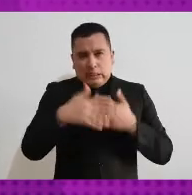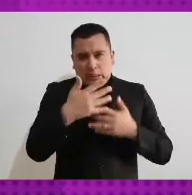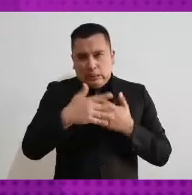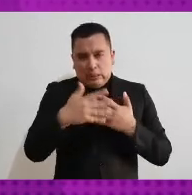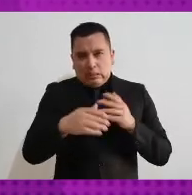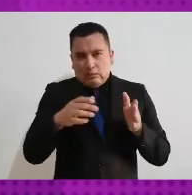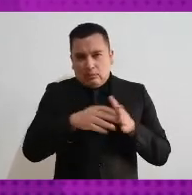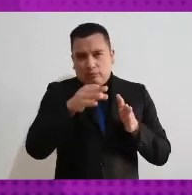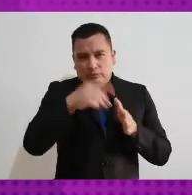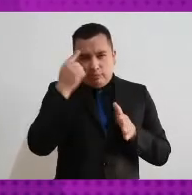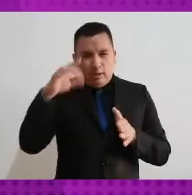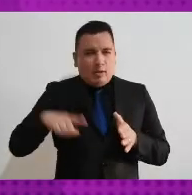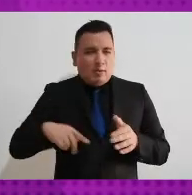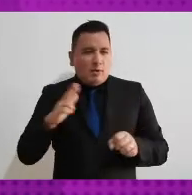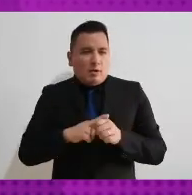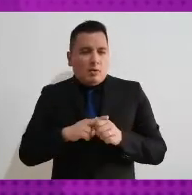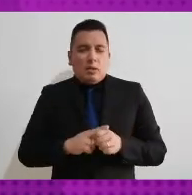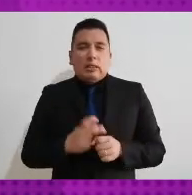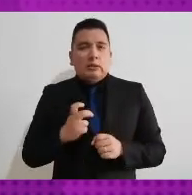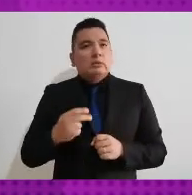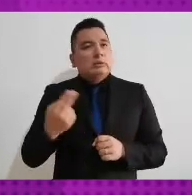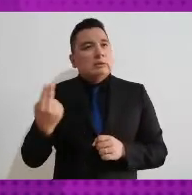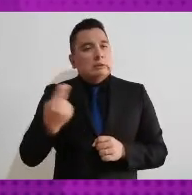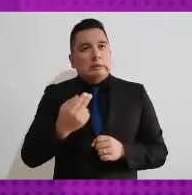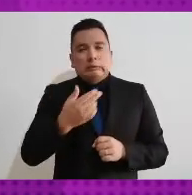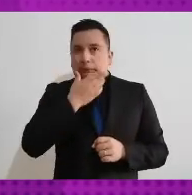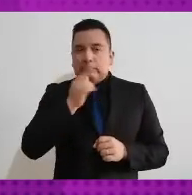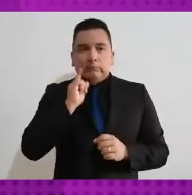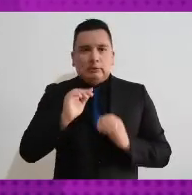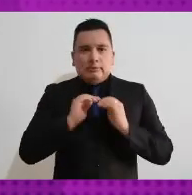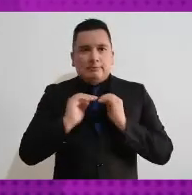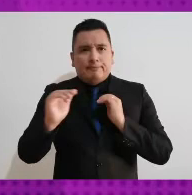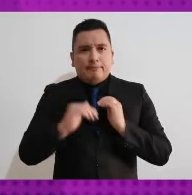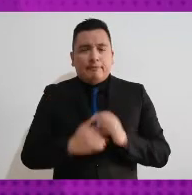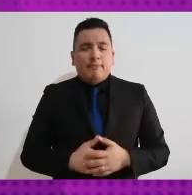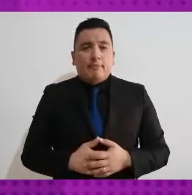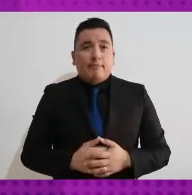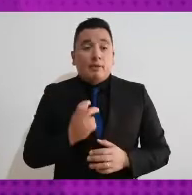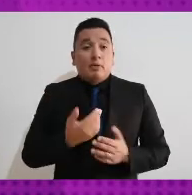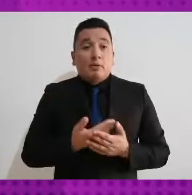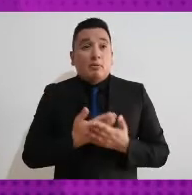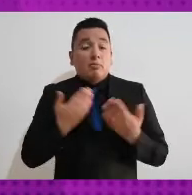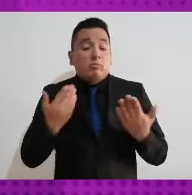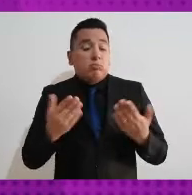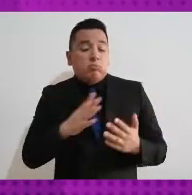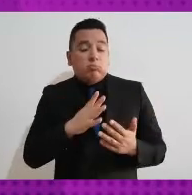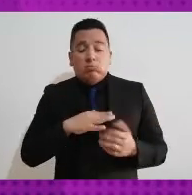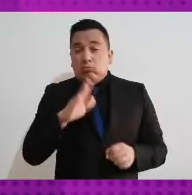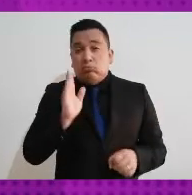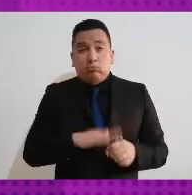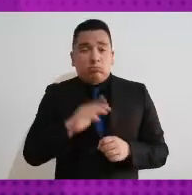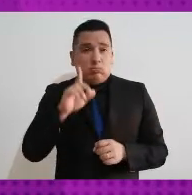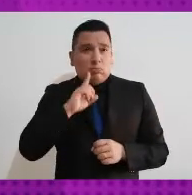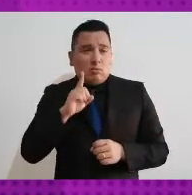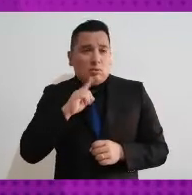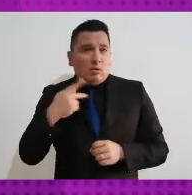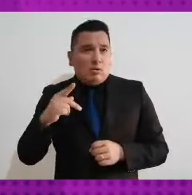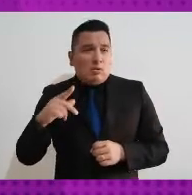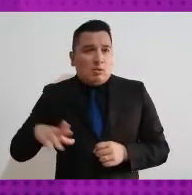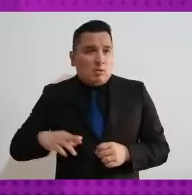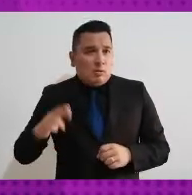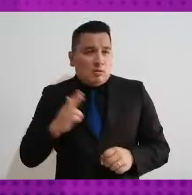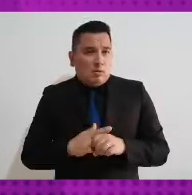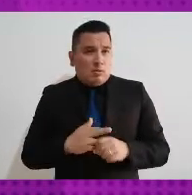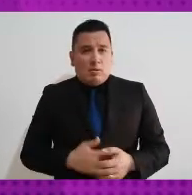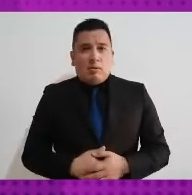principio de paridad de género en las postulaciones. Eso nos ha llevado a tener un número inédito de mujeres para los